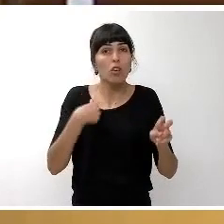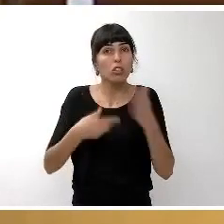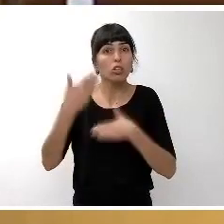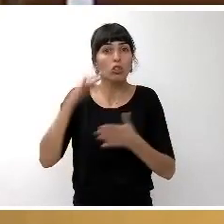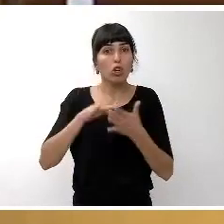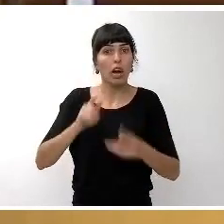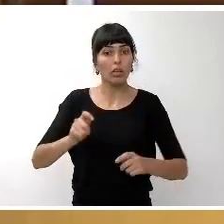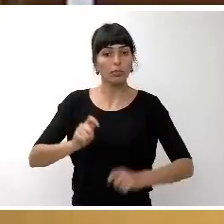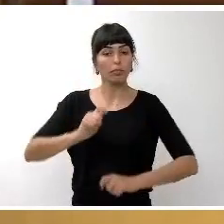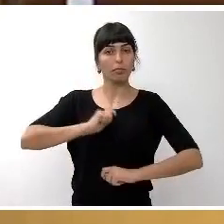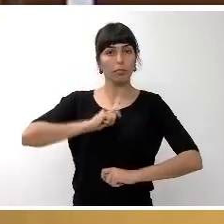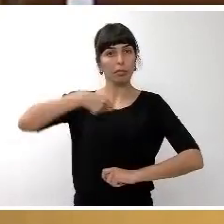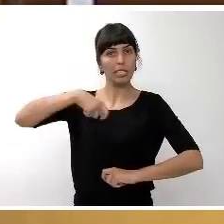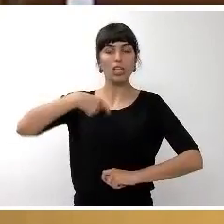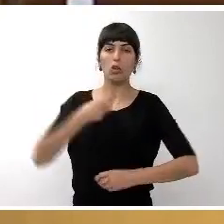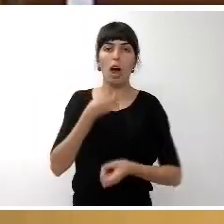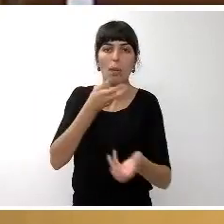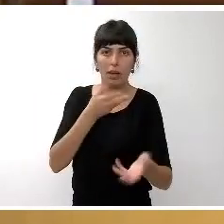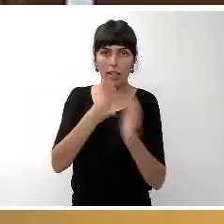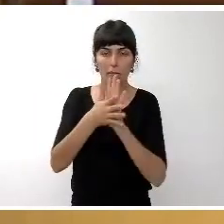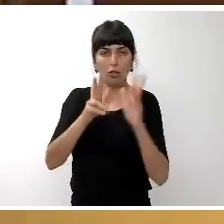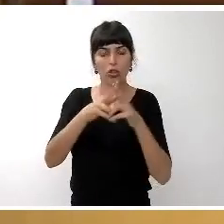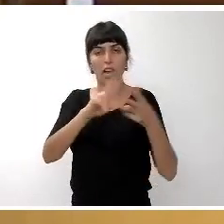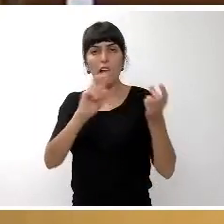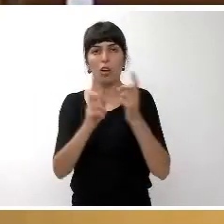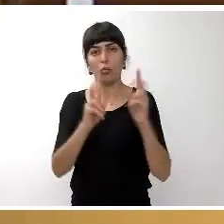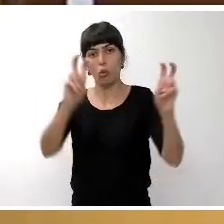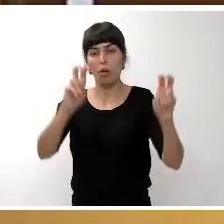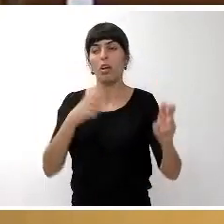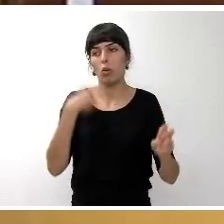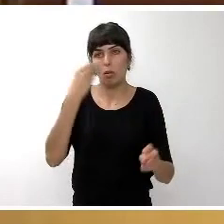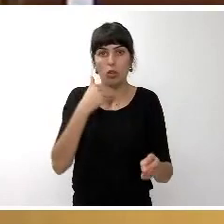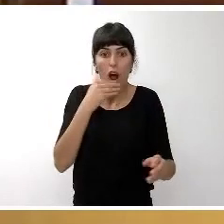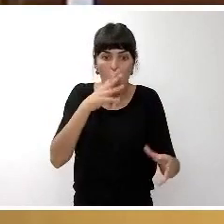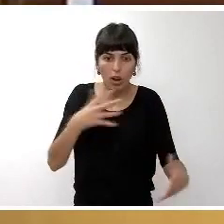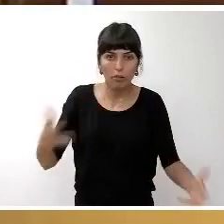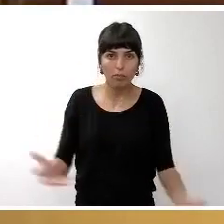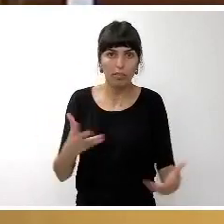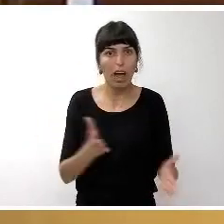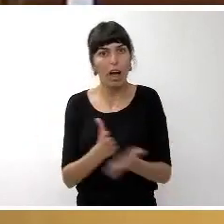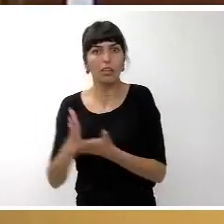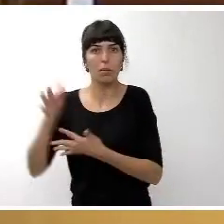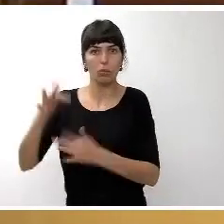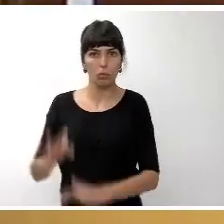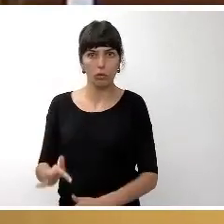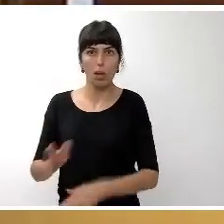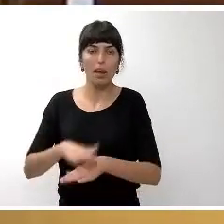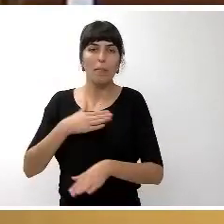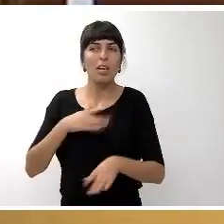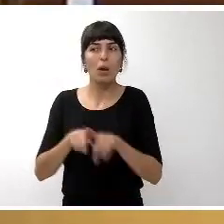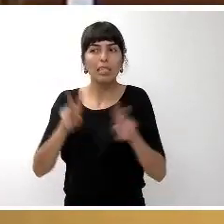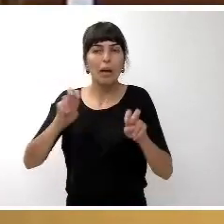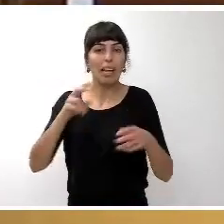y que con este proyecto creo que estamos impulsando, y cuyo buco insignio, déjeme decirlo, para mí es Tenerife 2030,